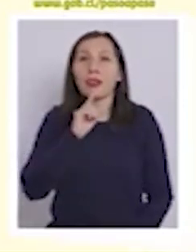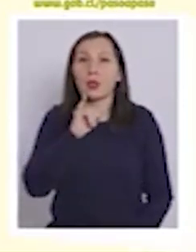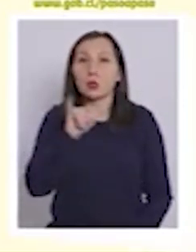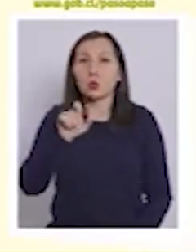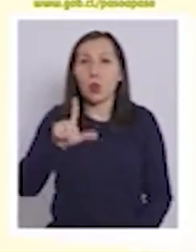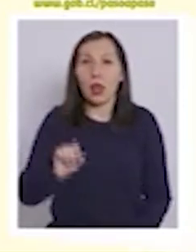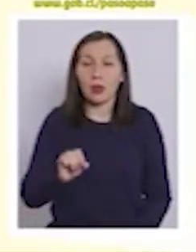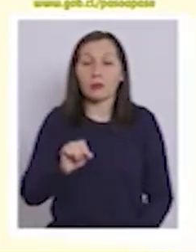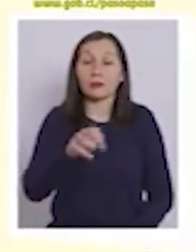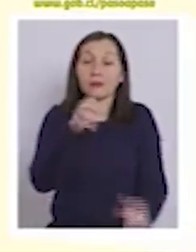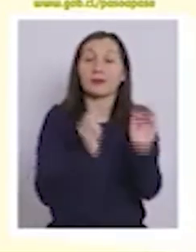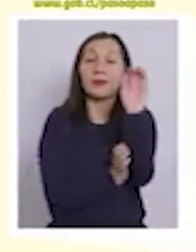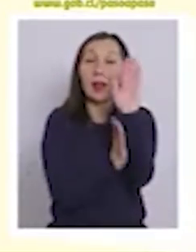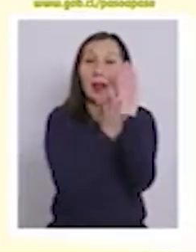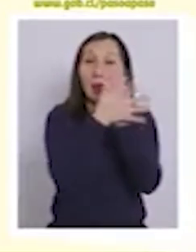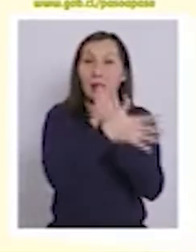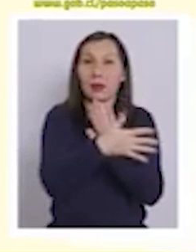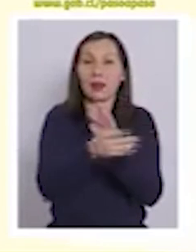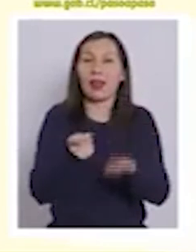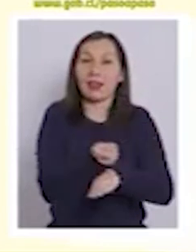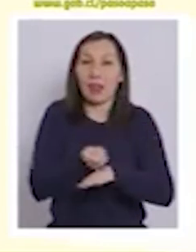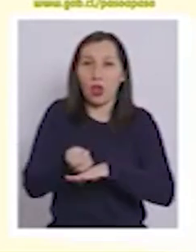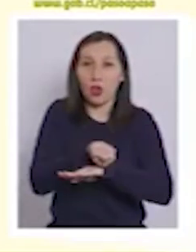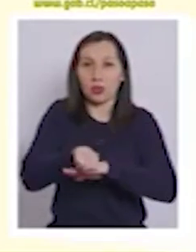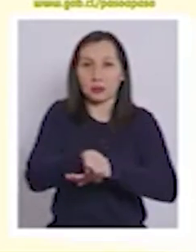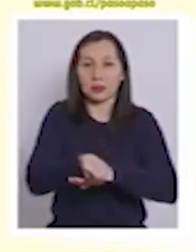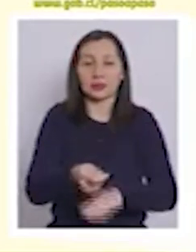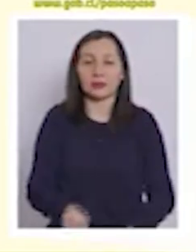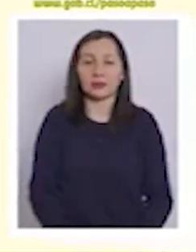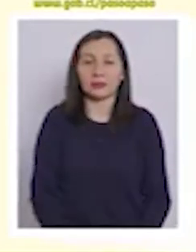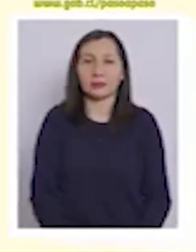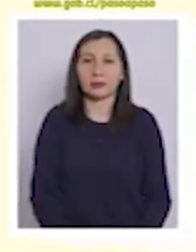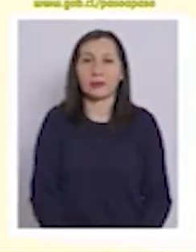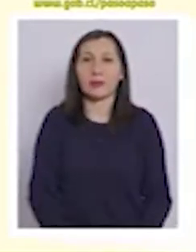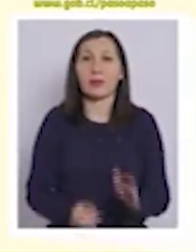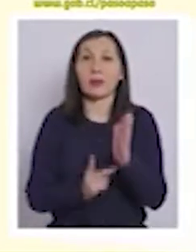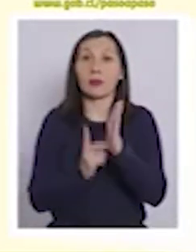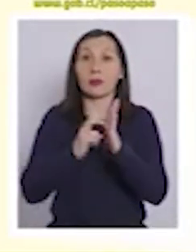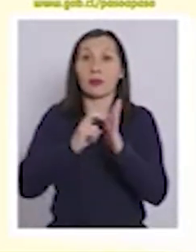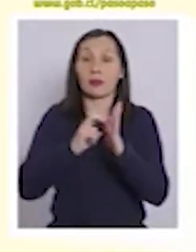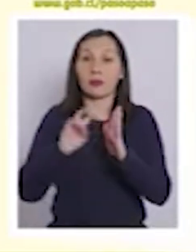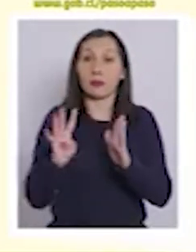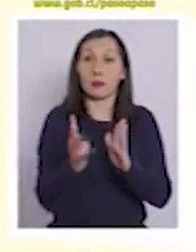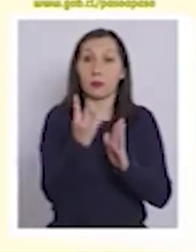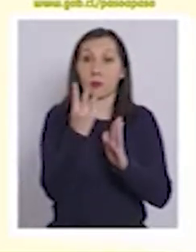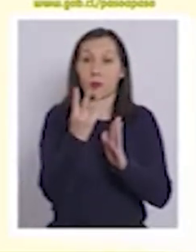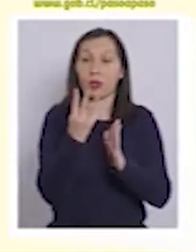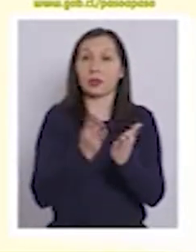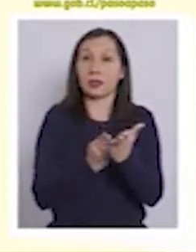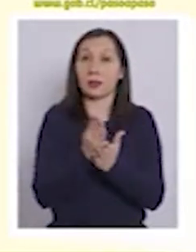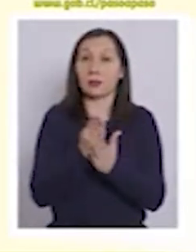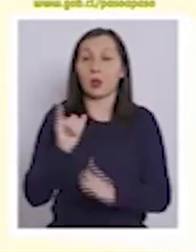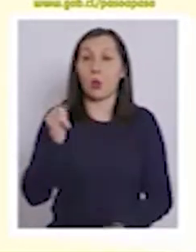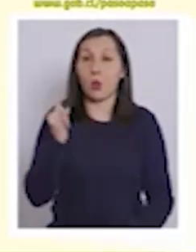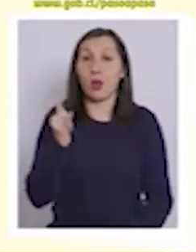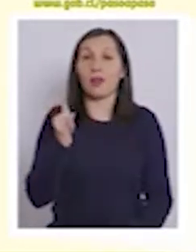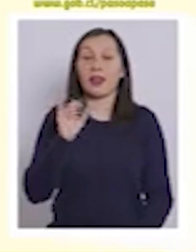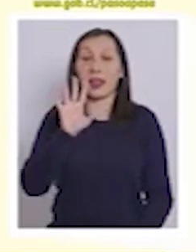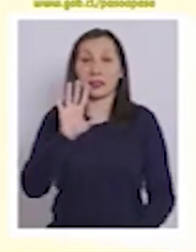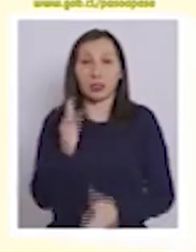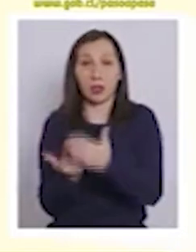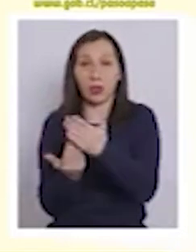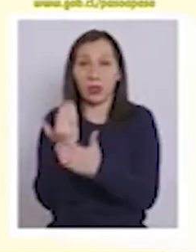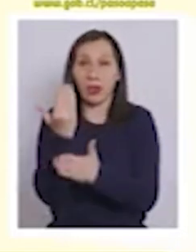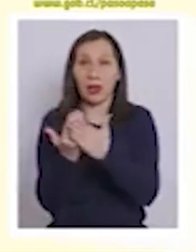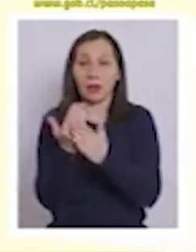En la región de la Araucanía, Tedoro Schmidt. Avanzan apertura inicial a partir del día jueves a las 5 de la mañana.